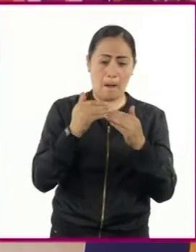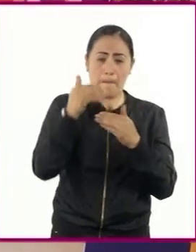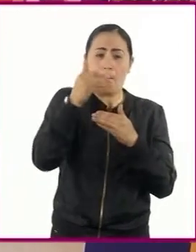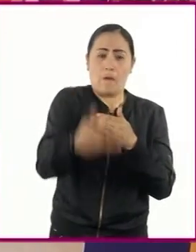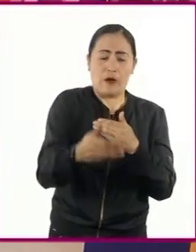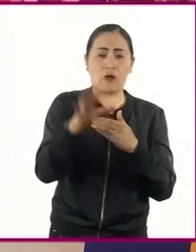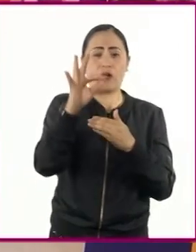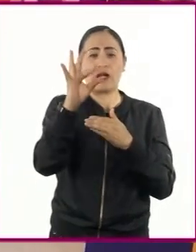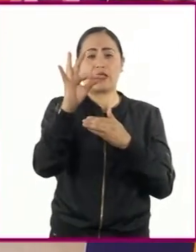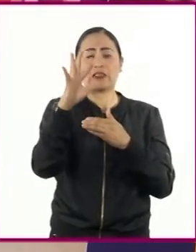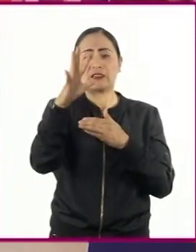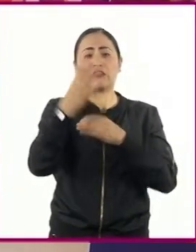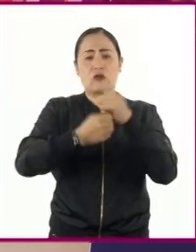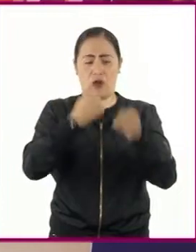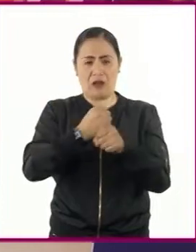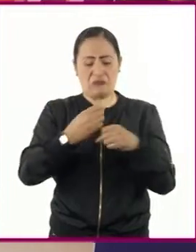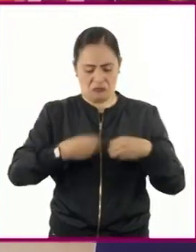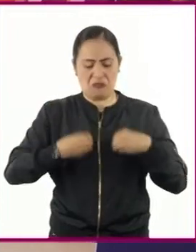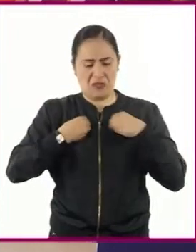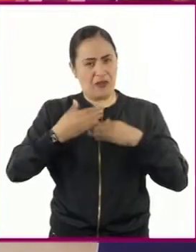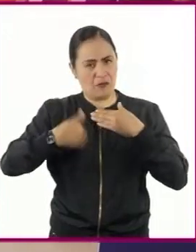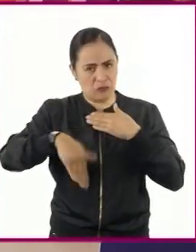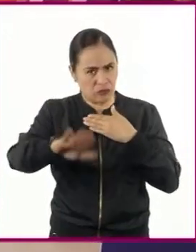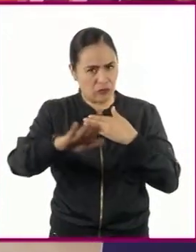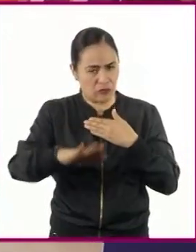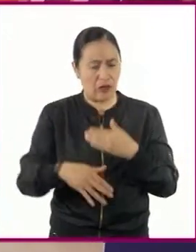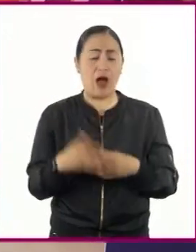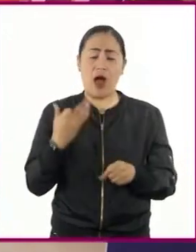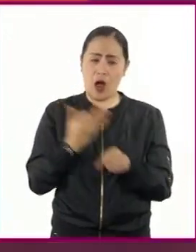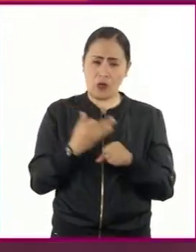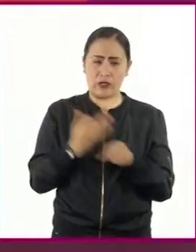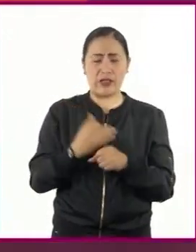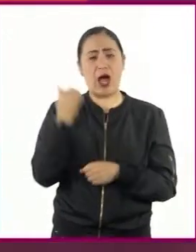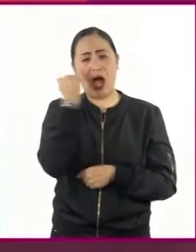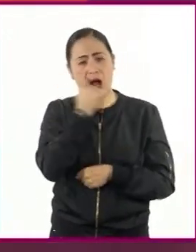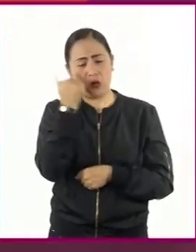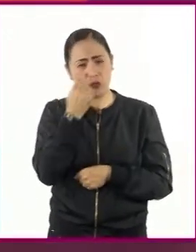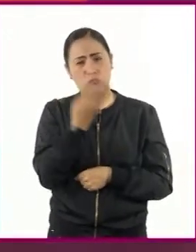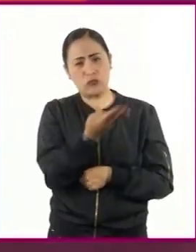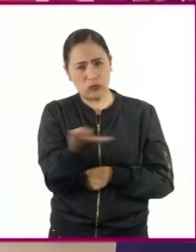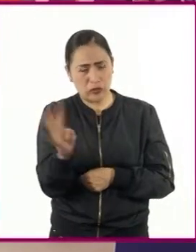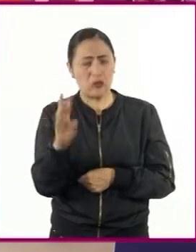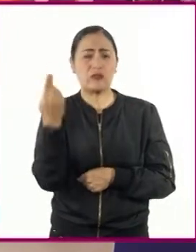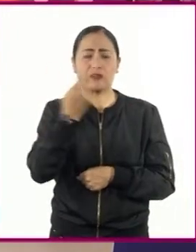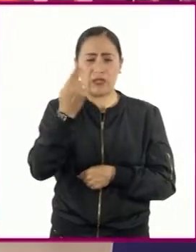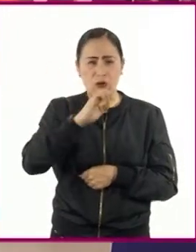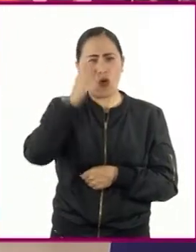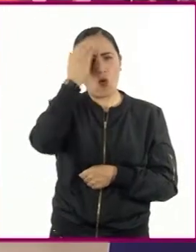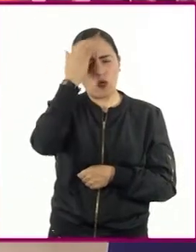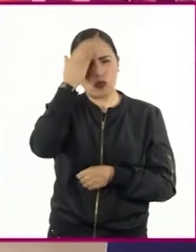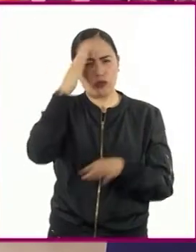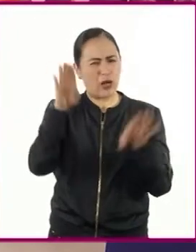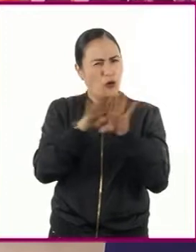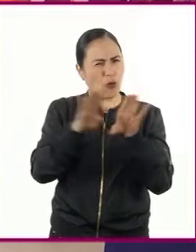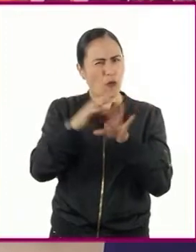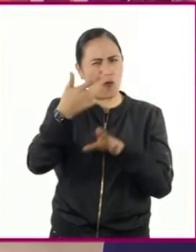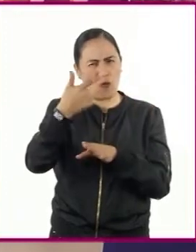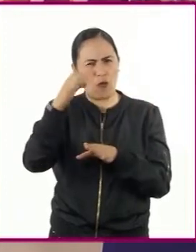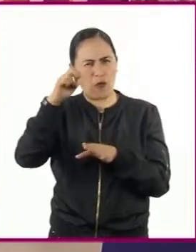Es importante que nuestros estudiantes conozcan que existen diversas técnicas en la manipulación genética.